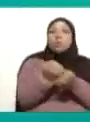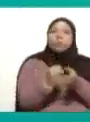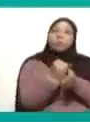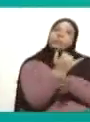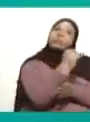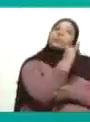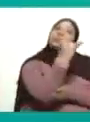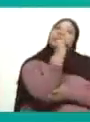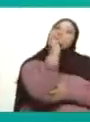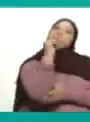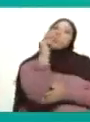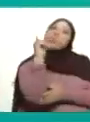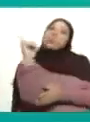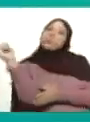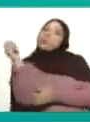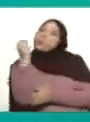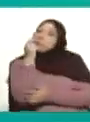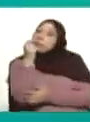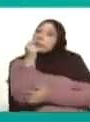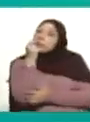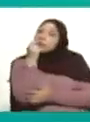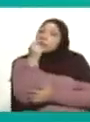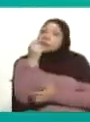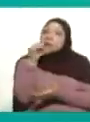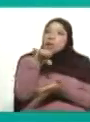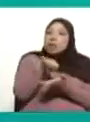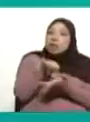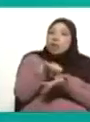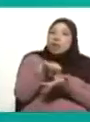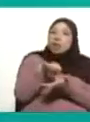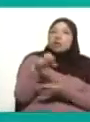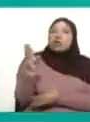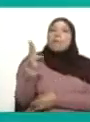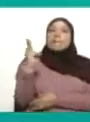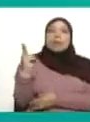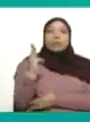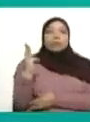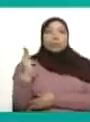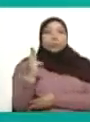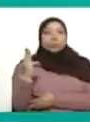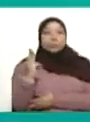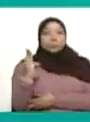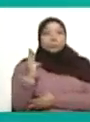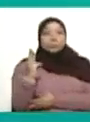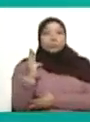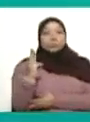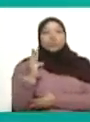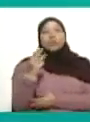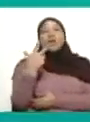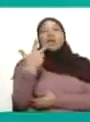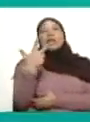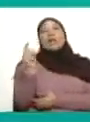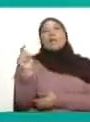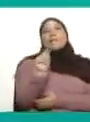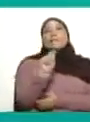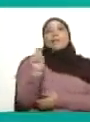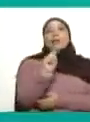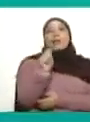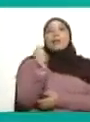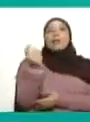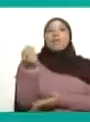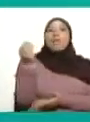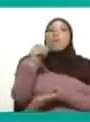o es un enclave verde dentro de una ciudad capital o dentro de la ciudad capital. Y pasaron los tres meses y nuevamente